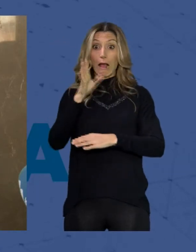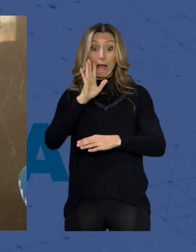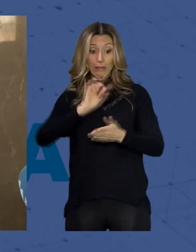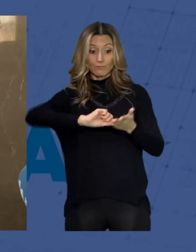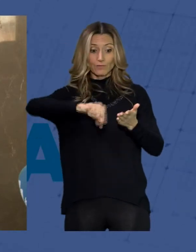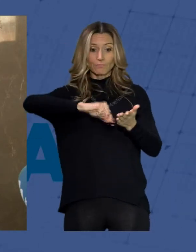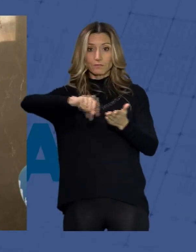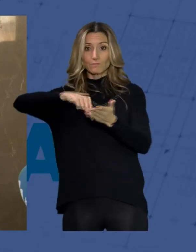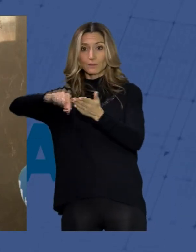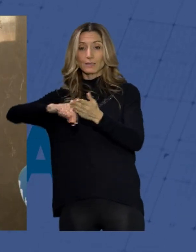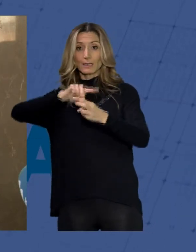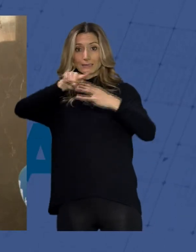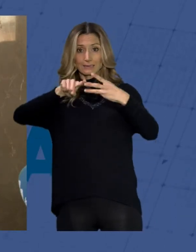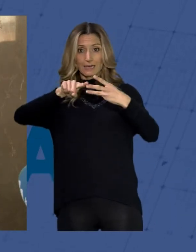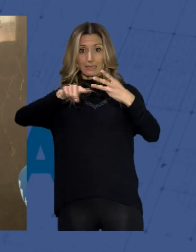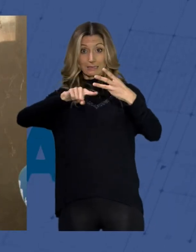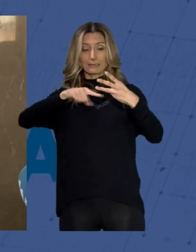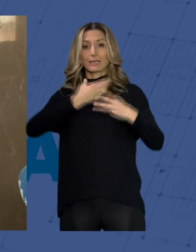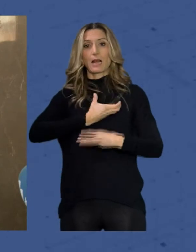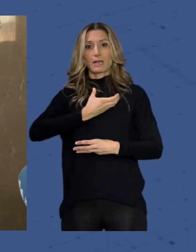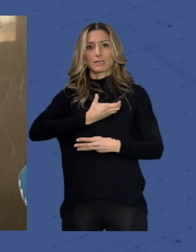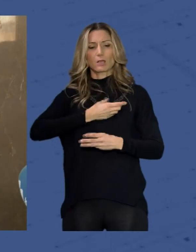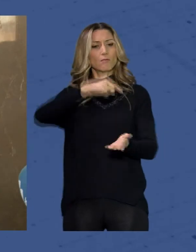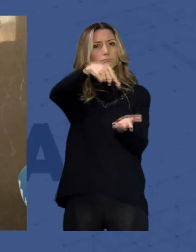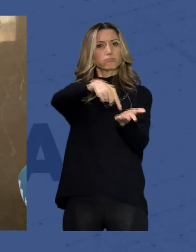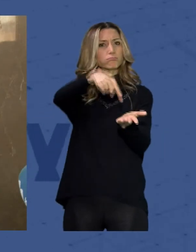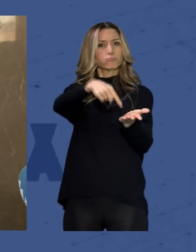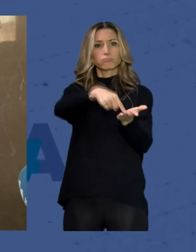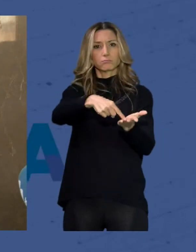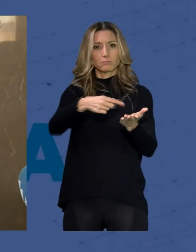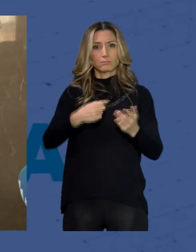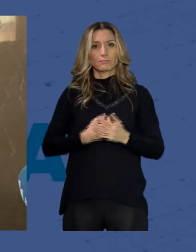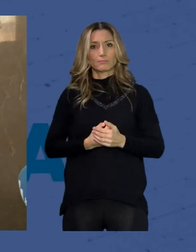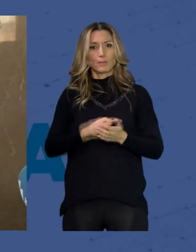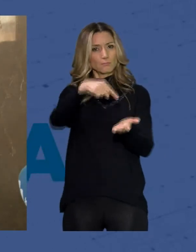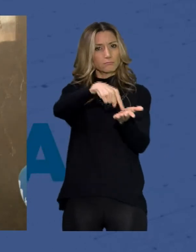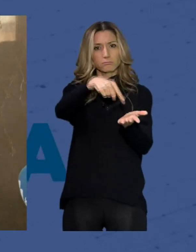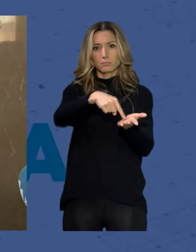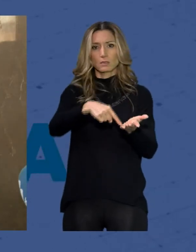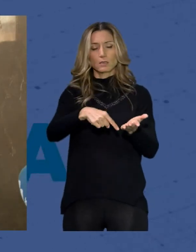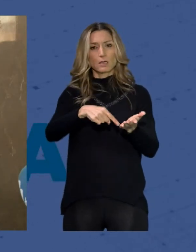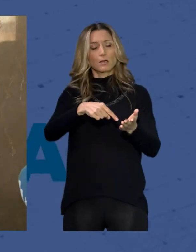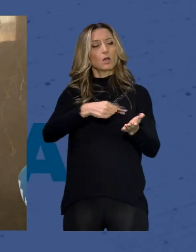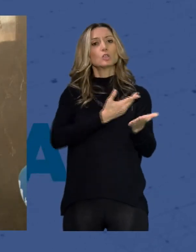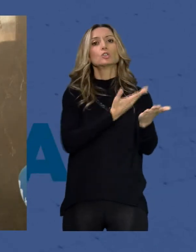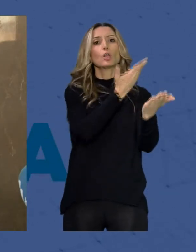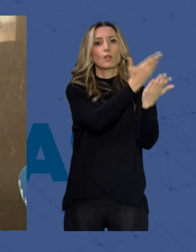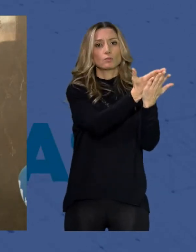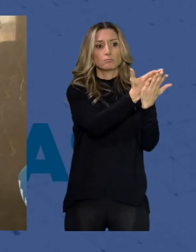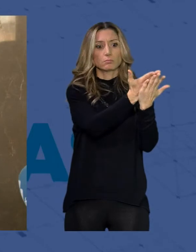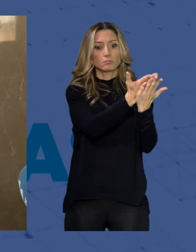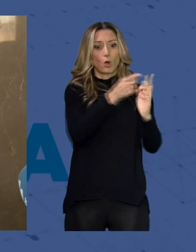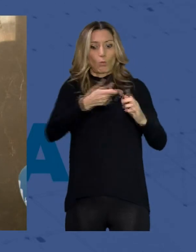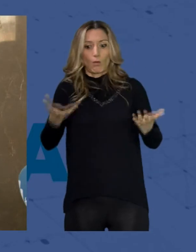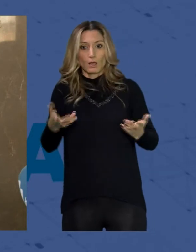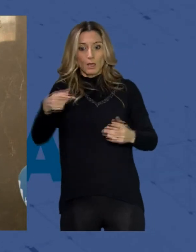los tres alcaldes de reivindicación y de solicitud para que este corredor